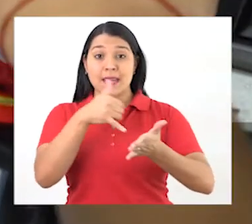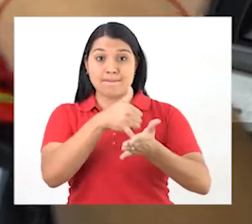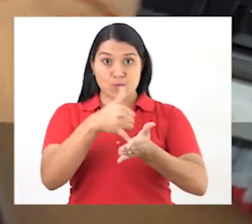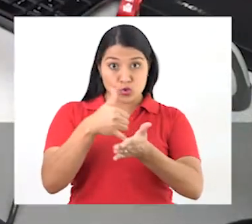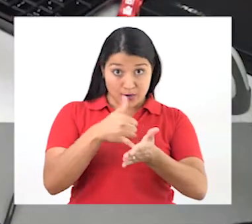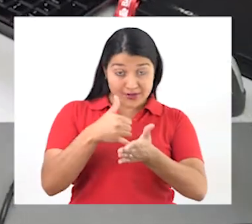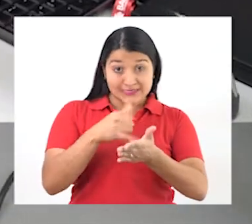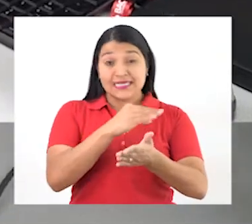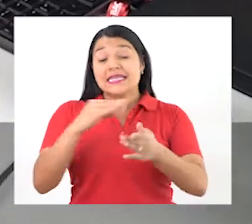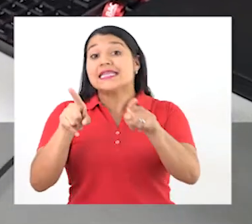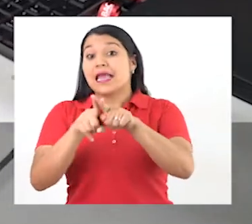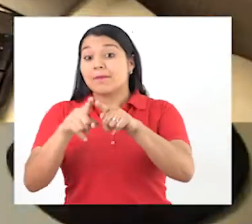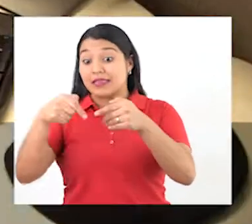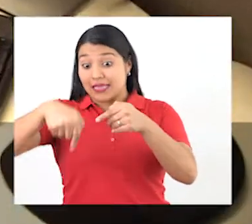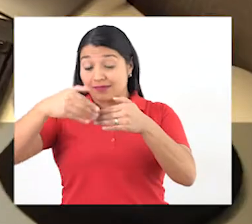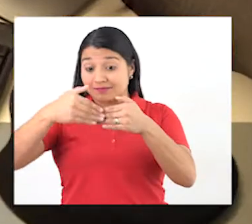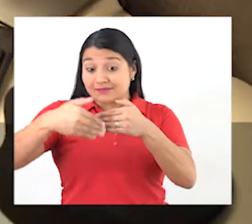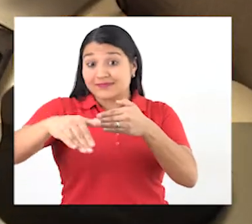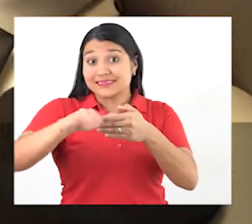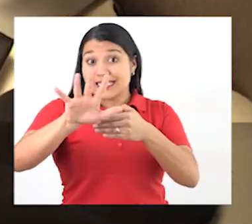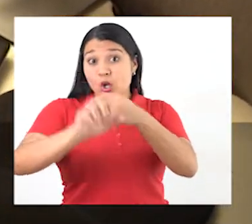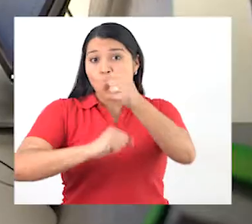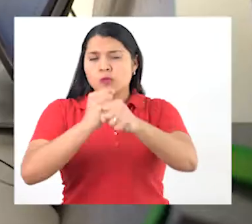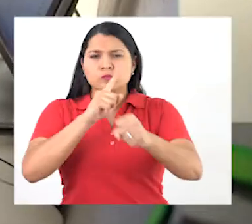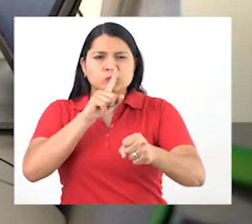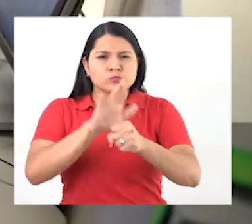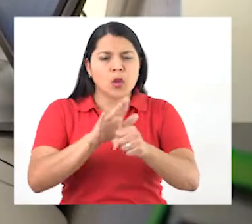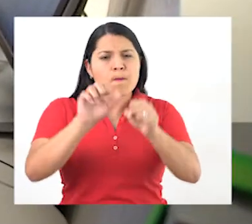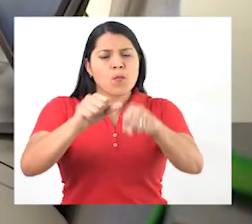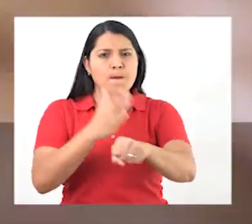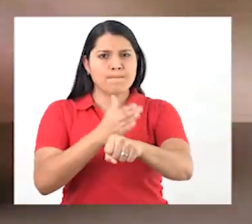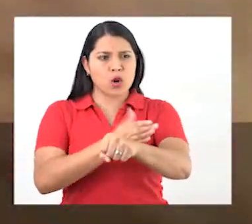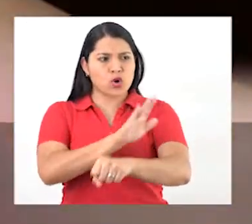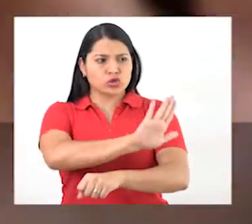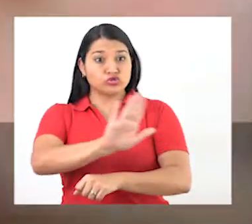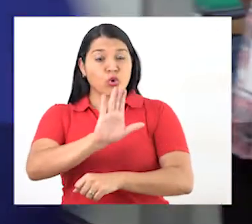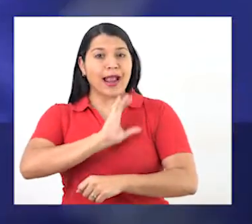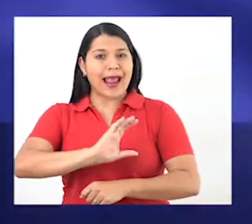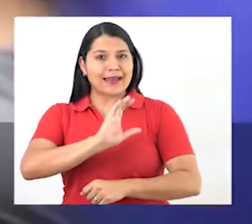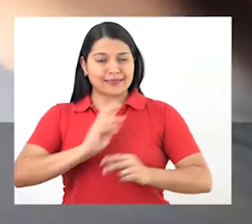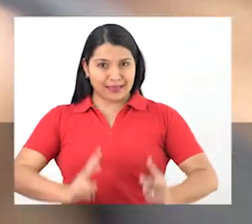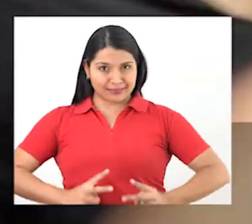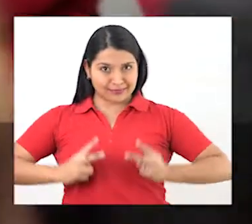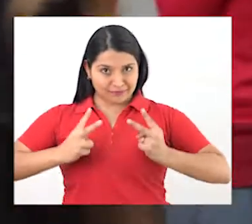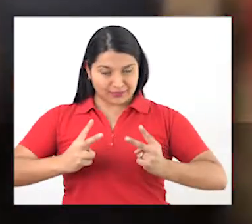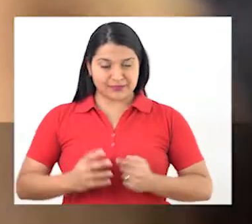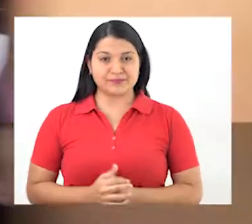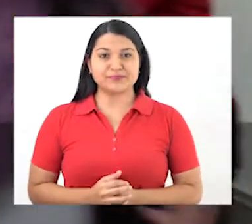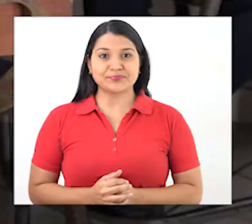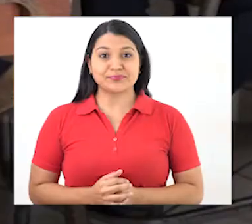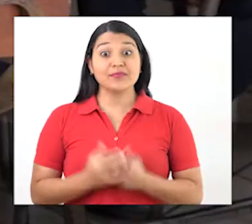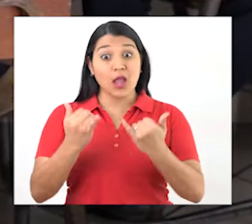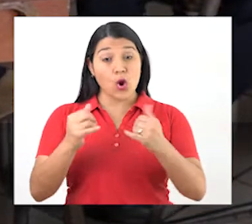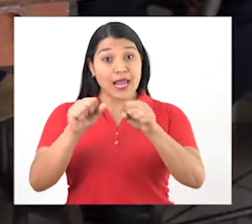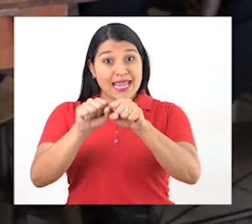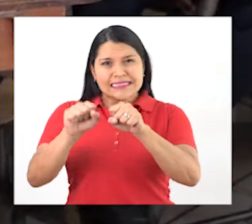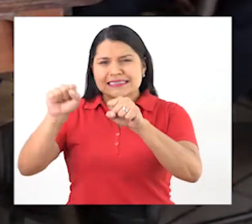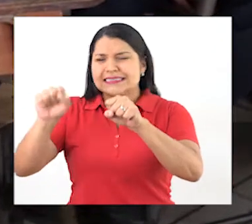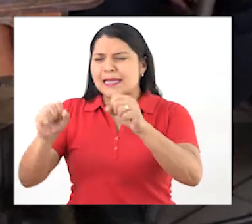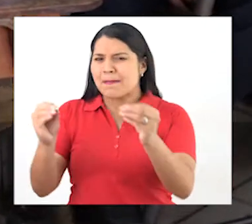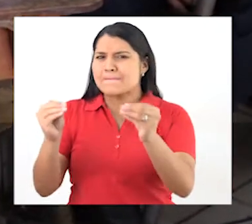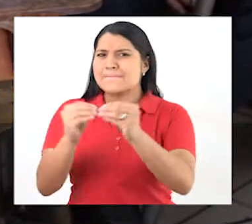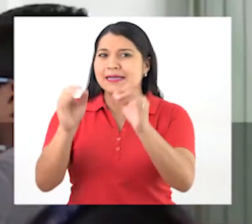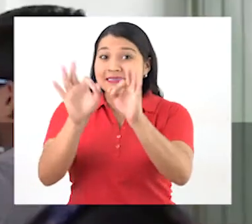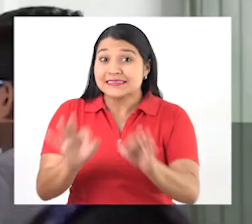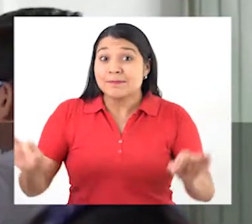vulnerabilidad y en 5 años nos comprometemos a mejorar su calidad de vida. La plataforma